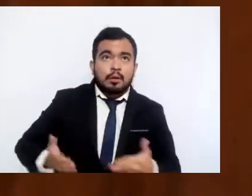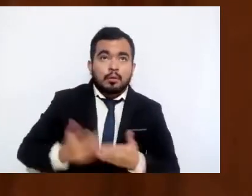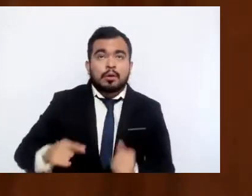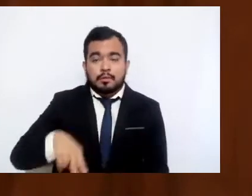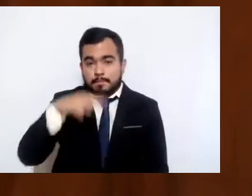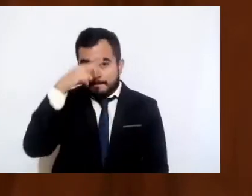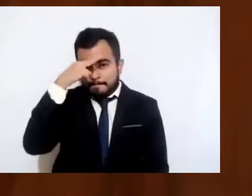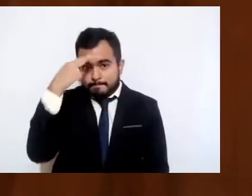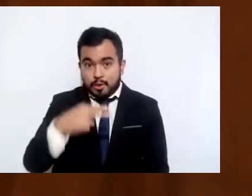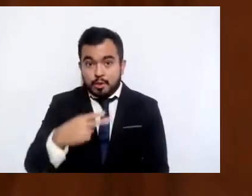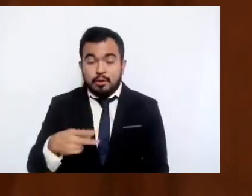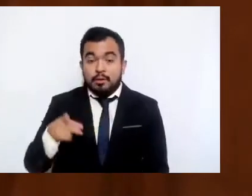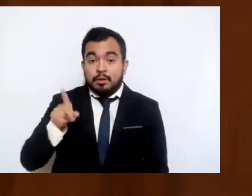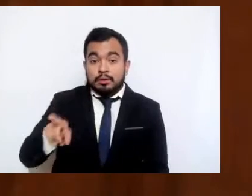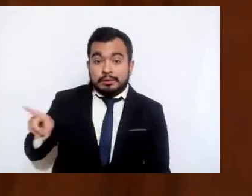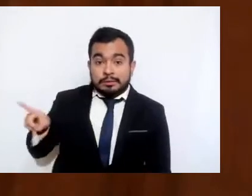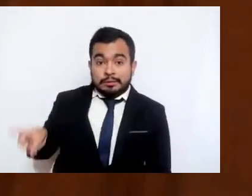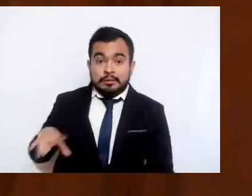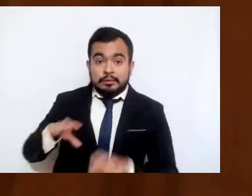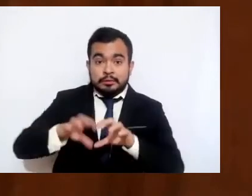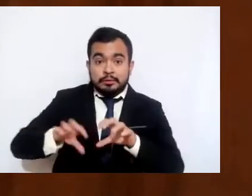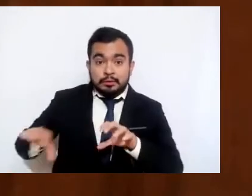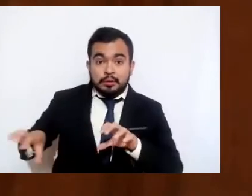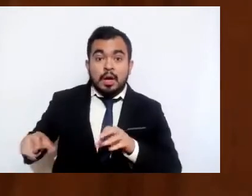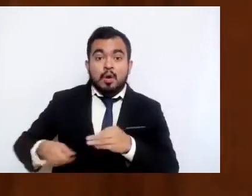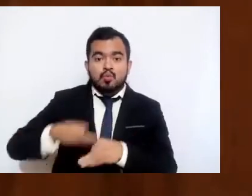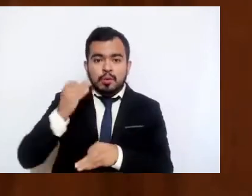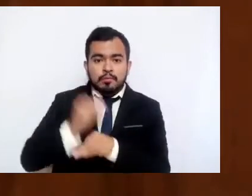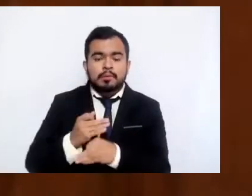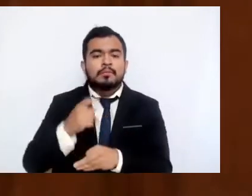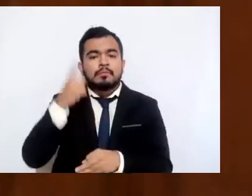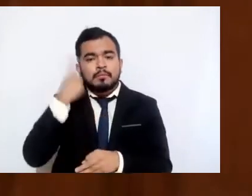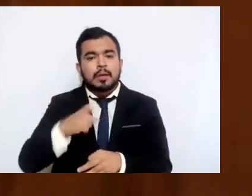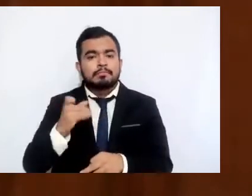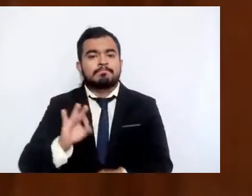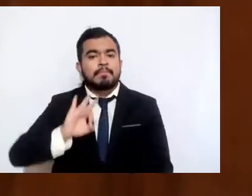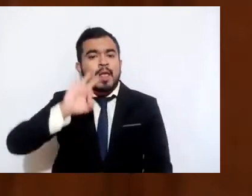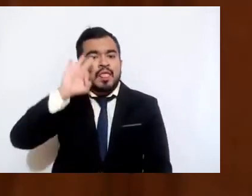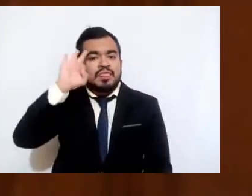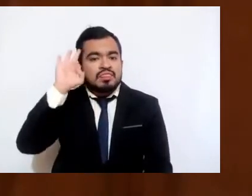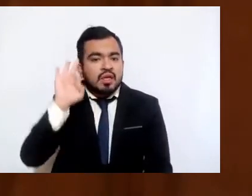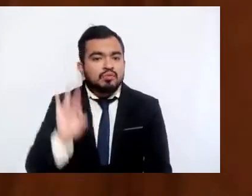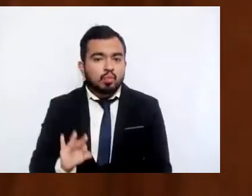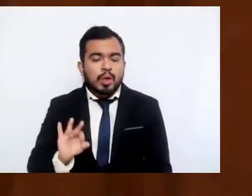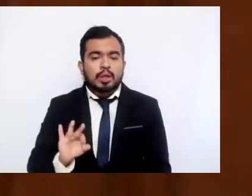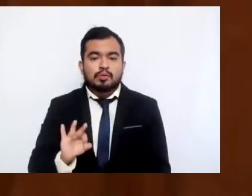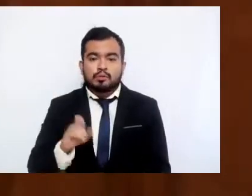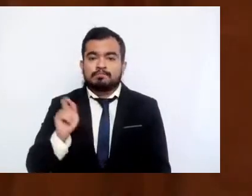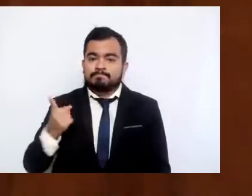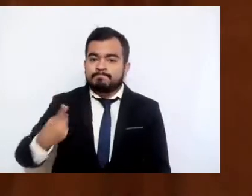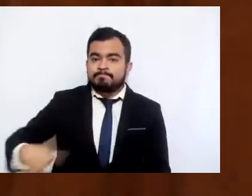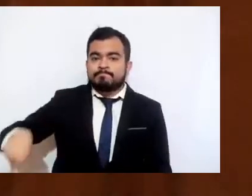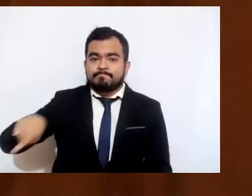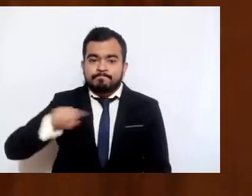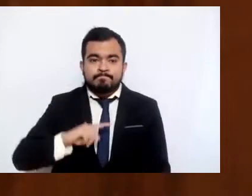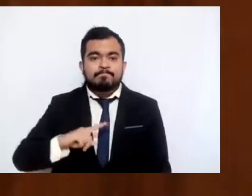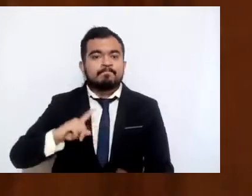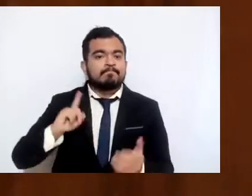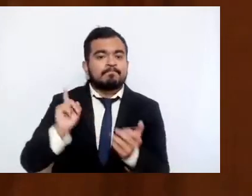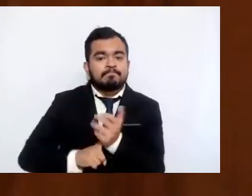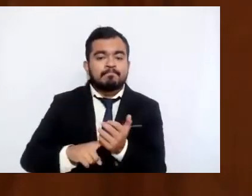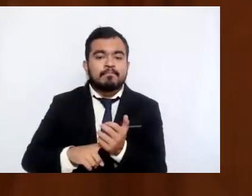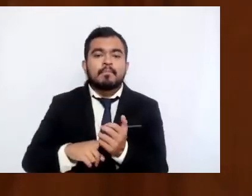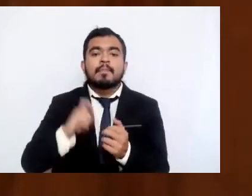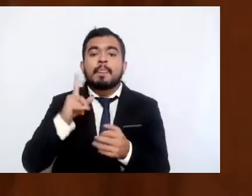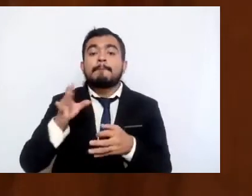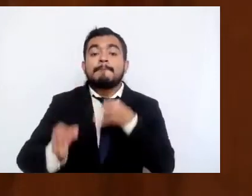programas de condonación relacionados con las contribuciones que deben percibir como propaganda política